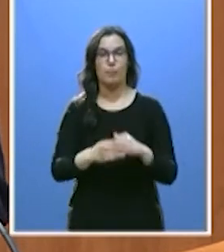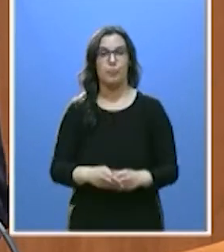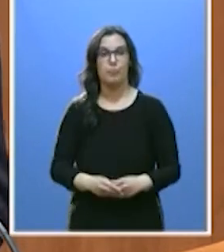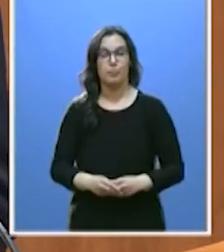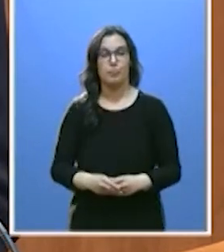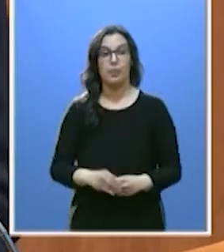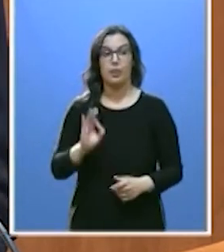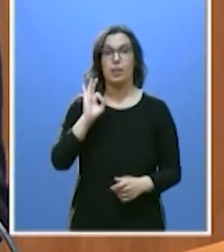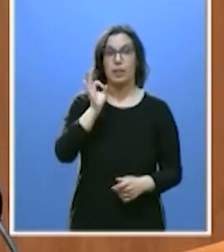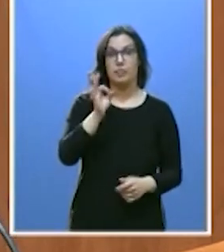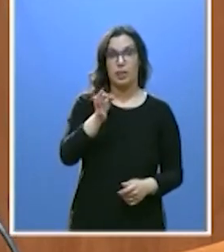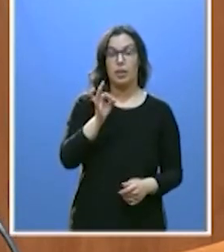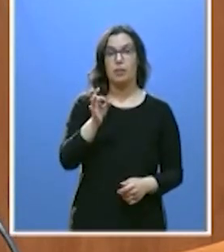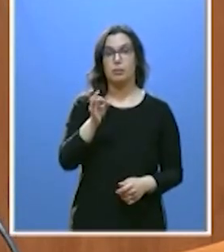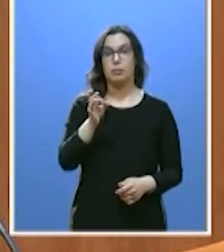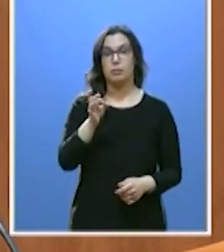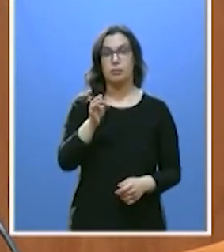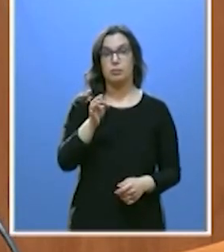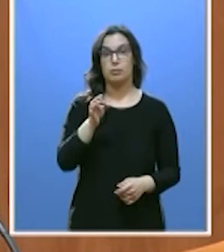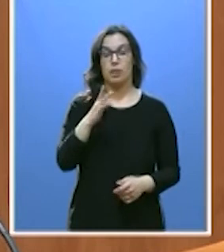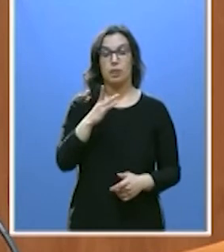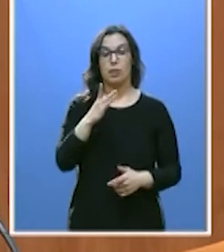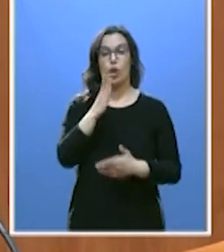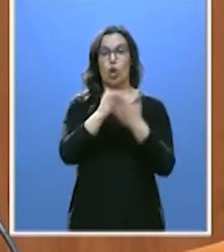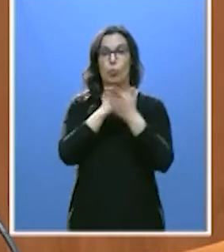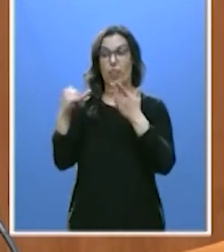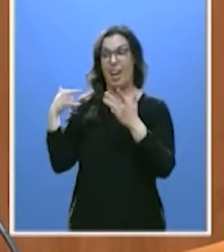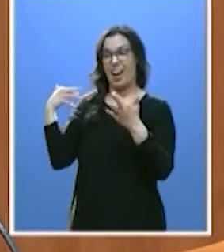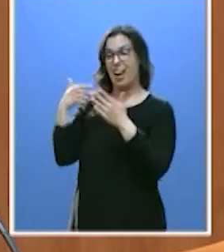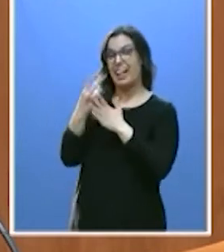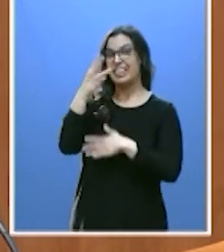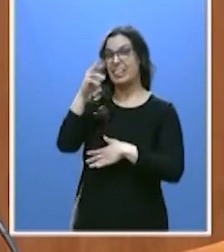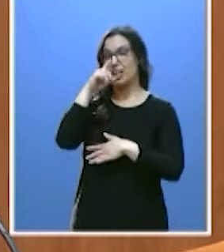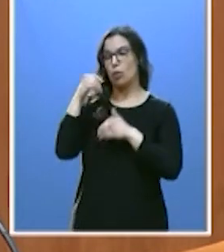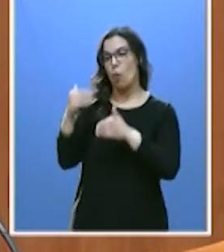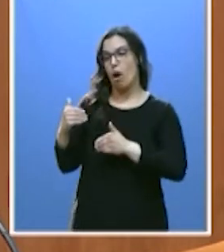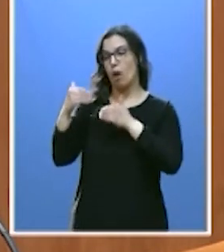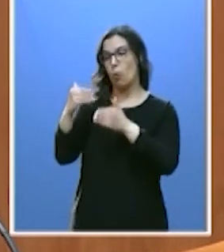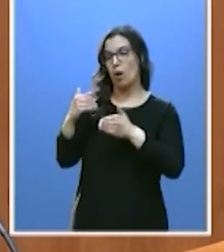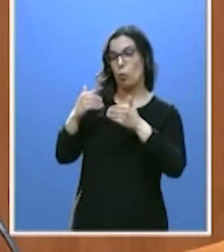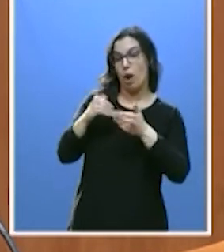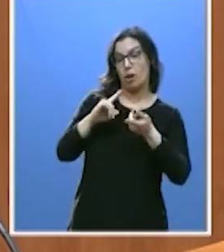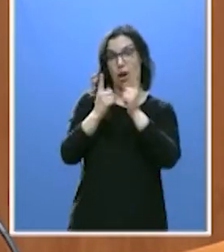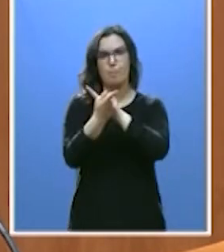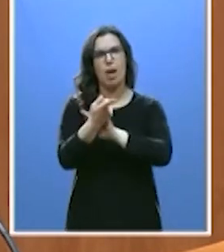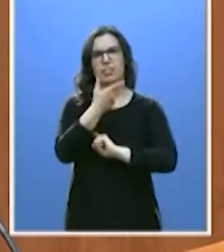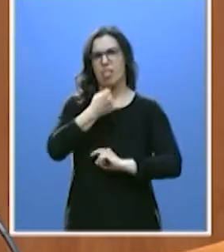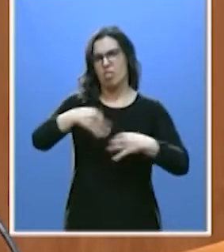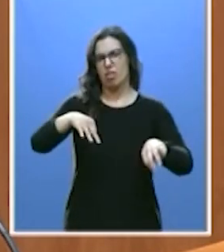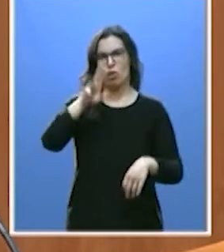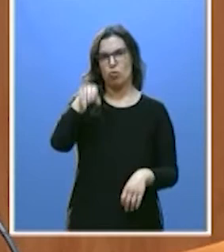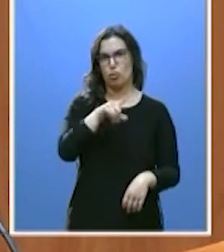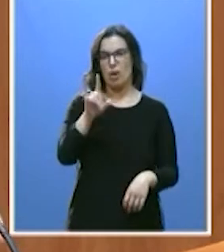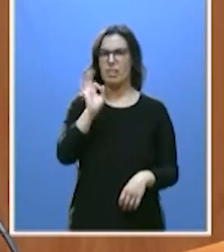que sacar a una comunidad de 30 años de inercias no es una tarea sencilla. Es cierto que hay